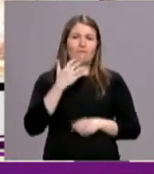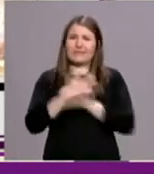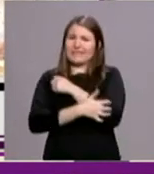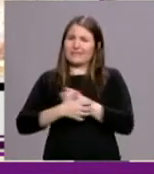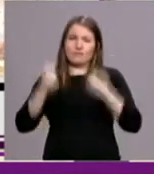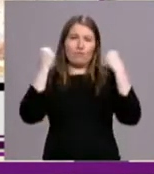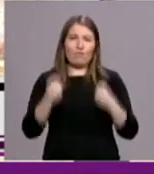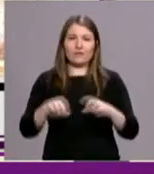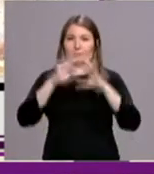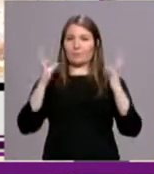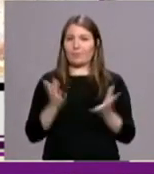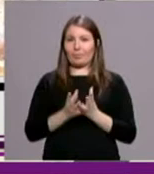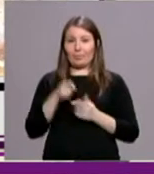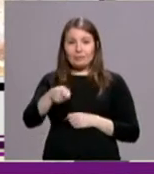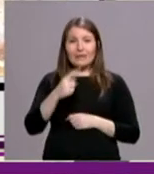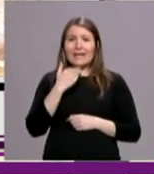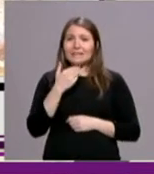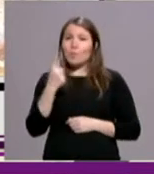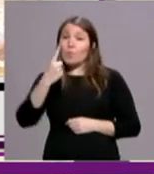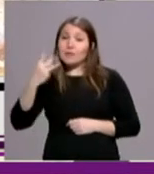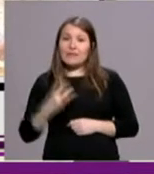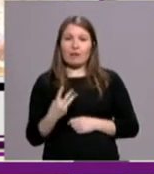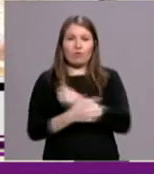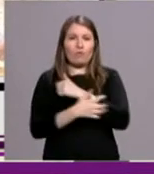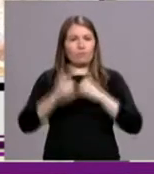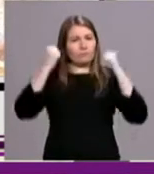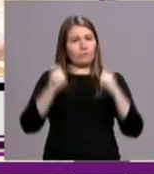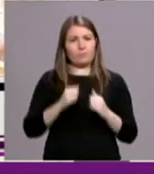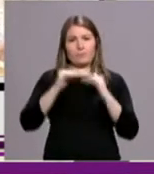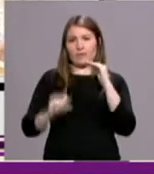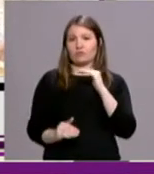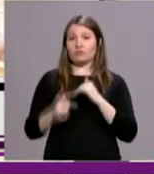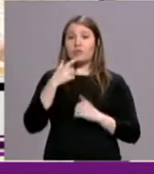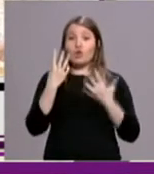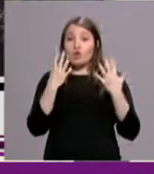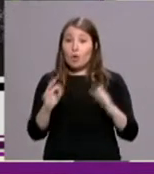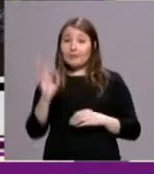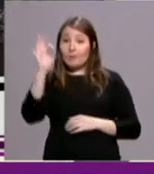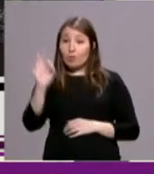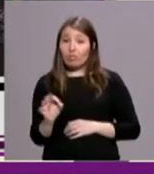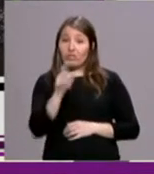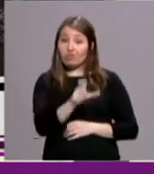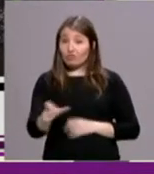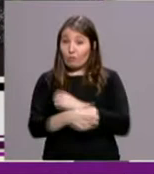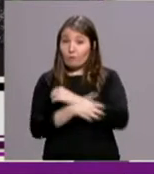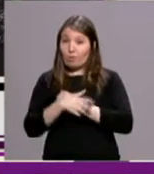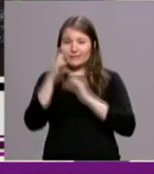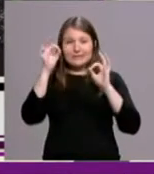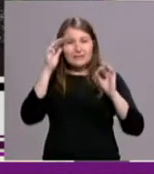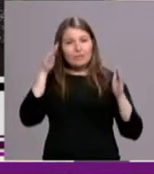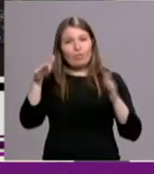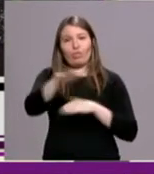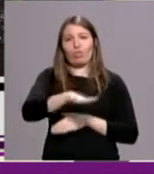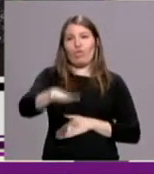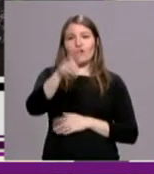un tercio de la población camboyana vive por debajo del umbral de la pobreza y más del 90% de los pobres está concentrado en zonas rurales.